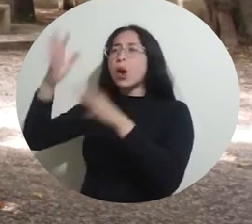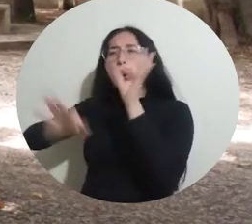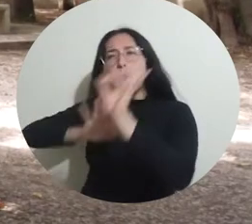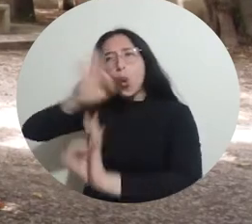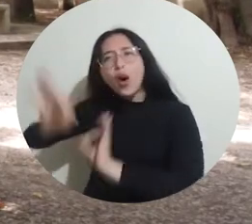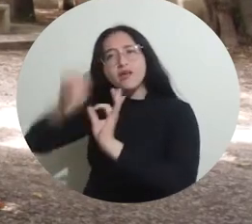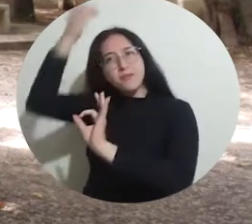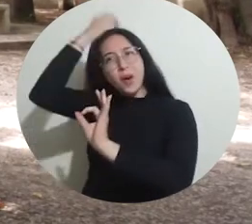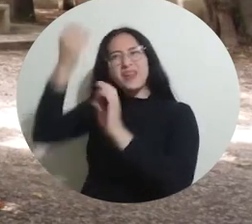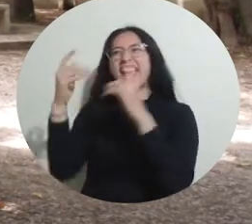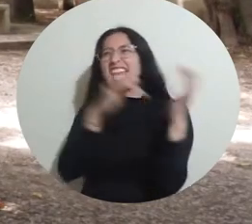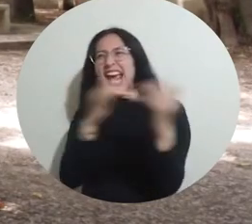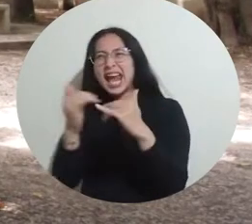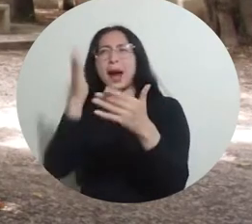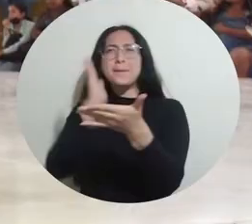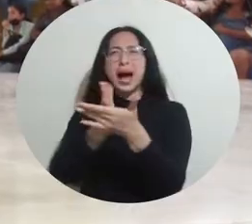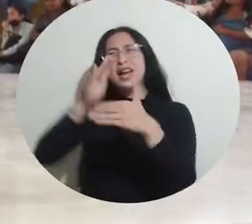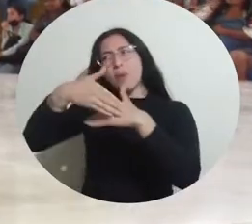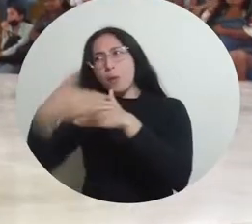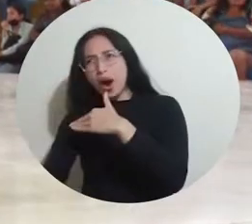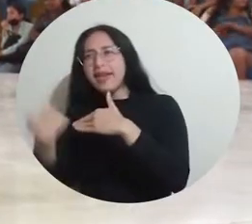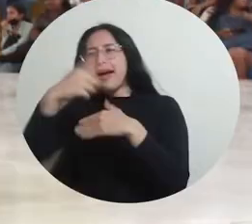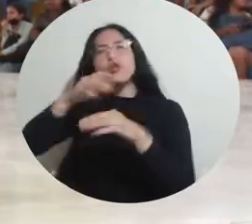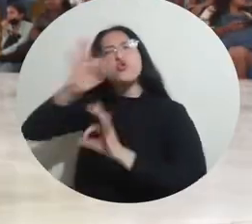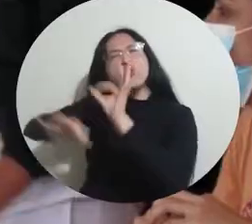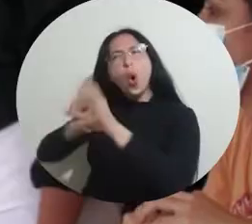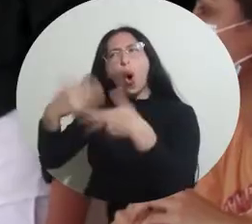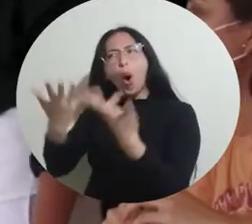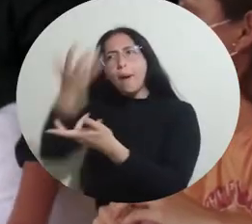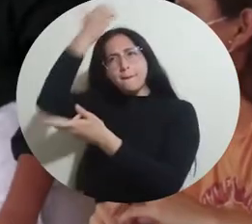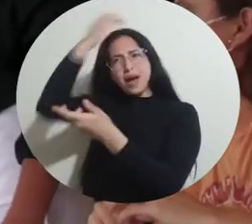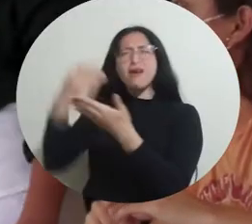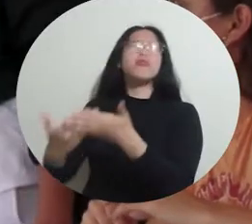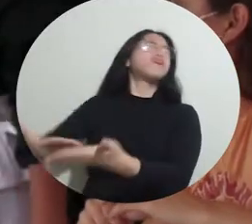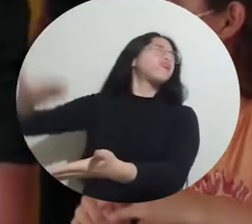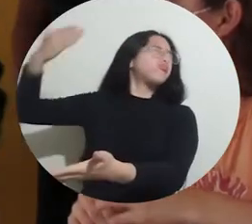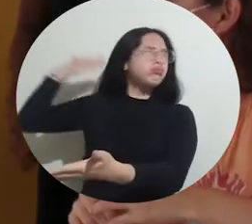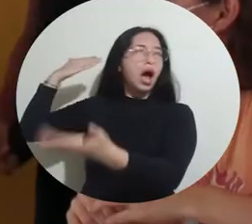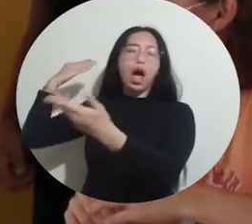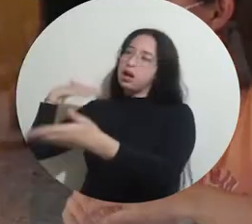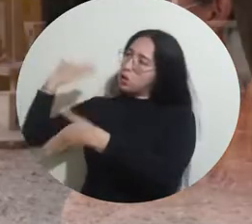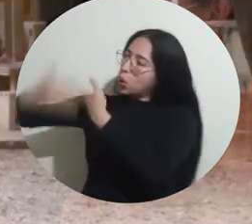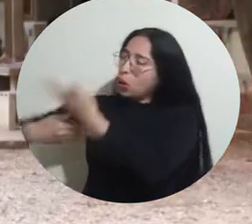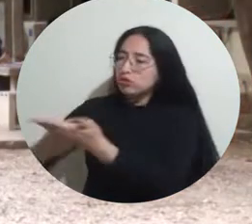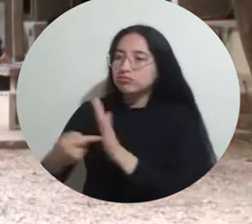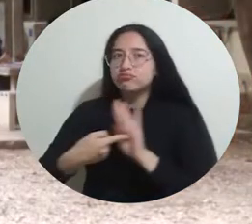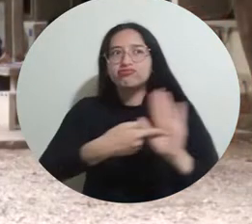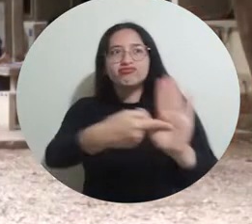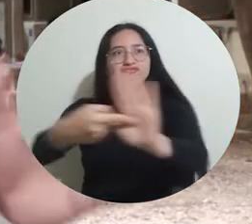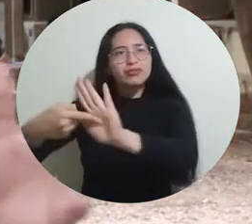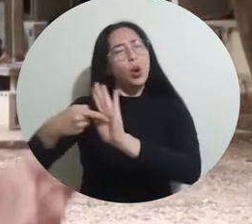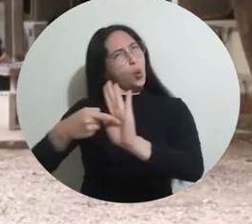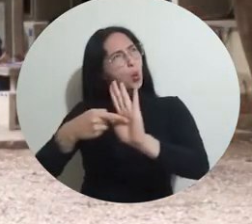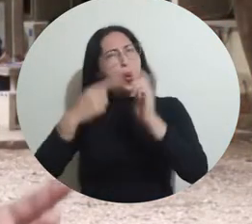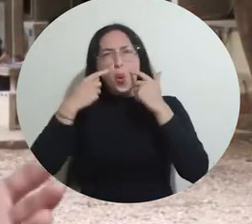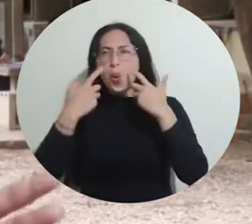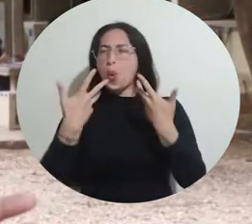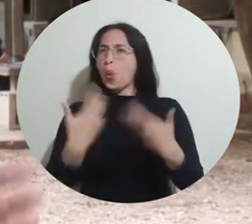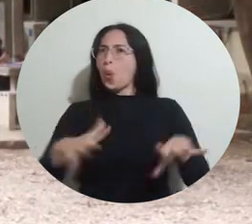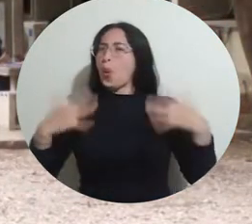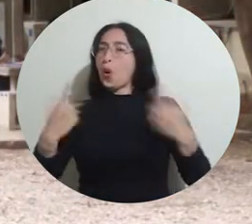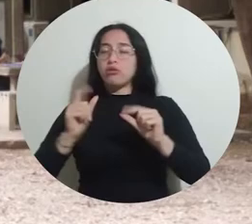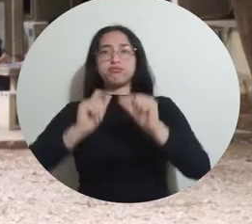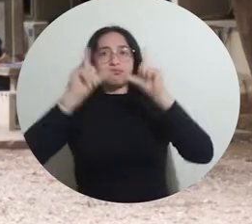enfermo en tiempos de guerra. Es bueno saber las raíces, de dónde viene lo que somos y de esa manera sabemos por qué